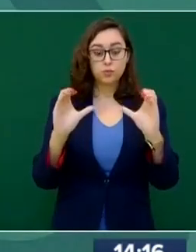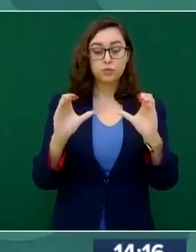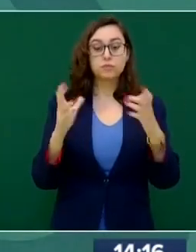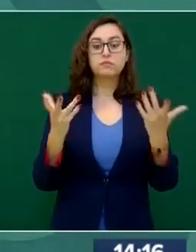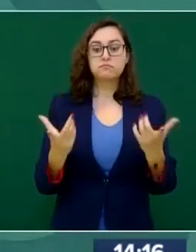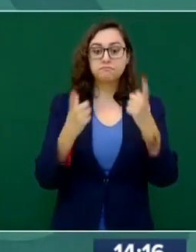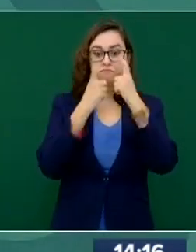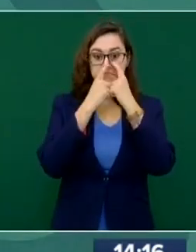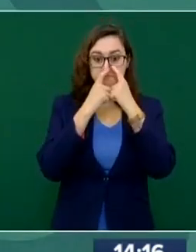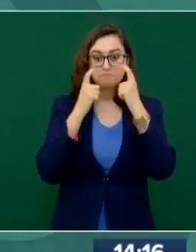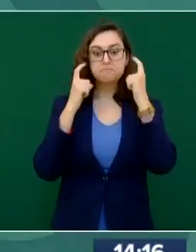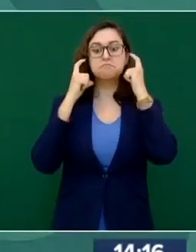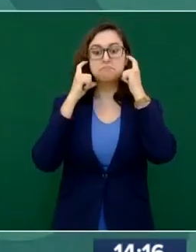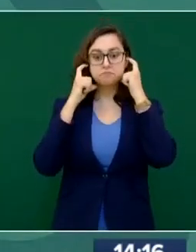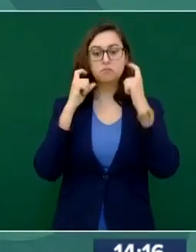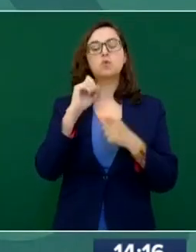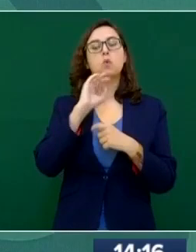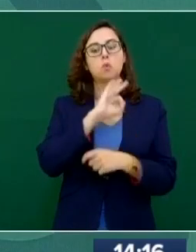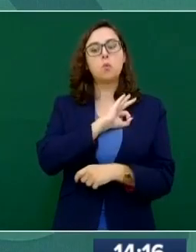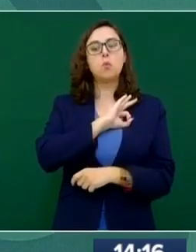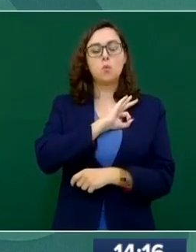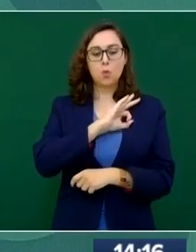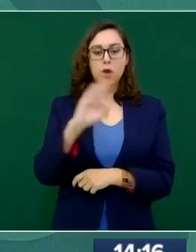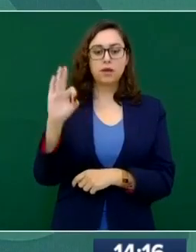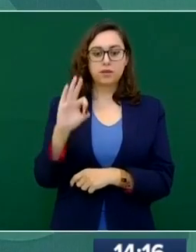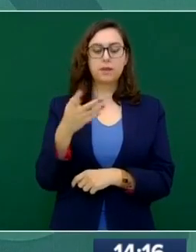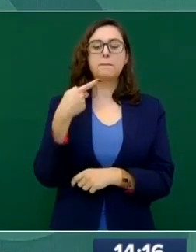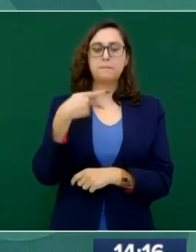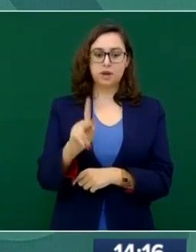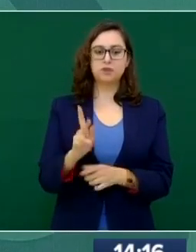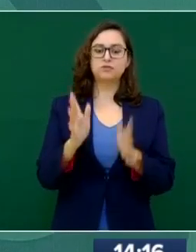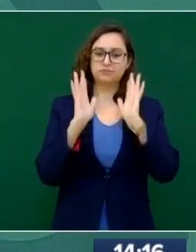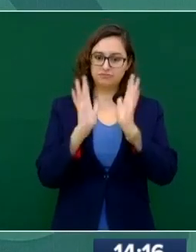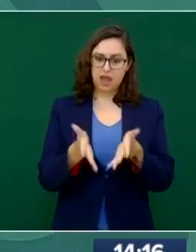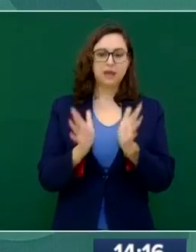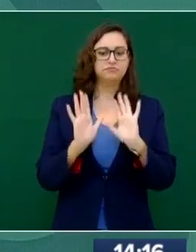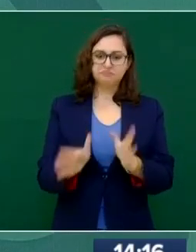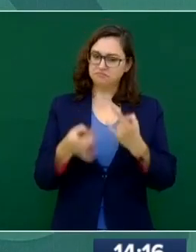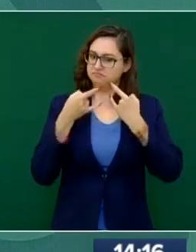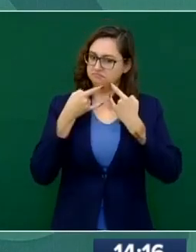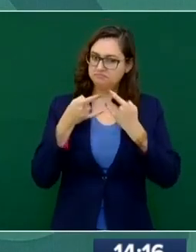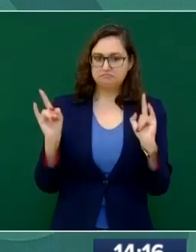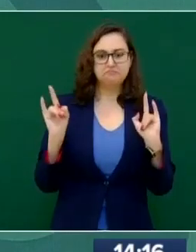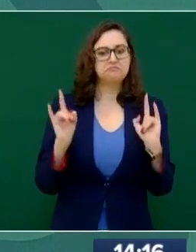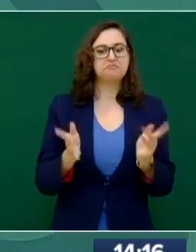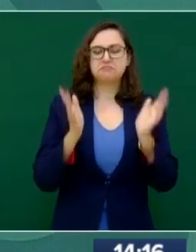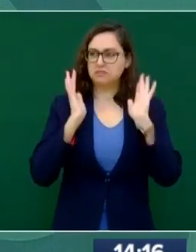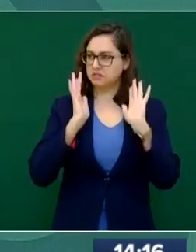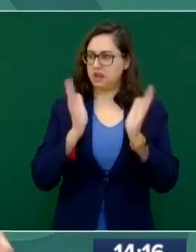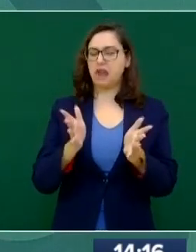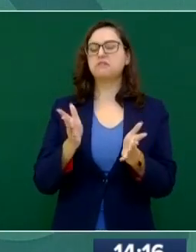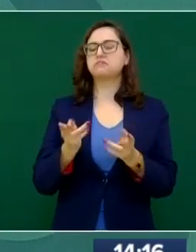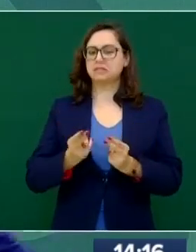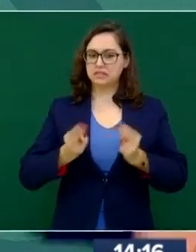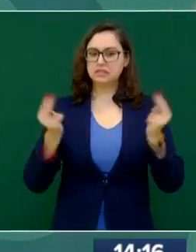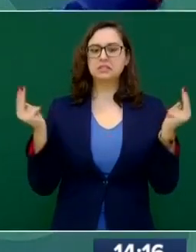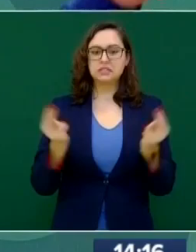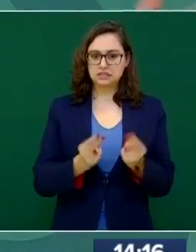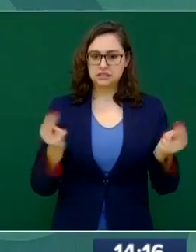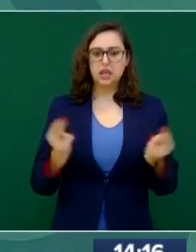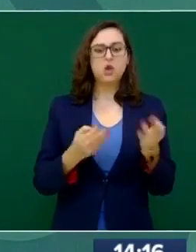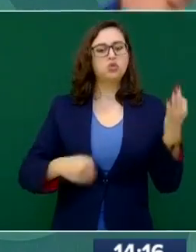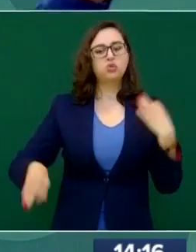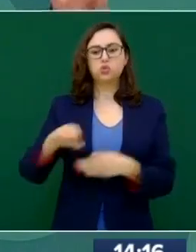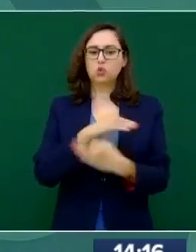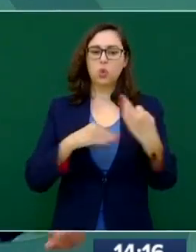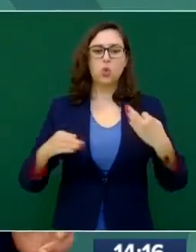su cubrebocas, pero sí ya hace falta congregarnos,